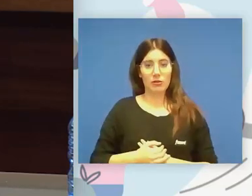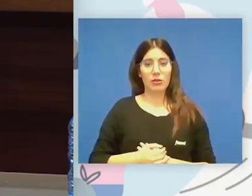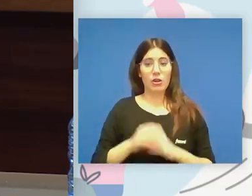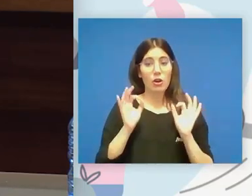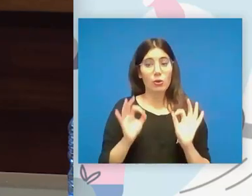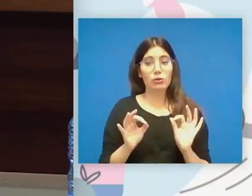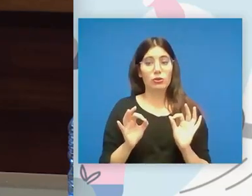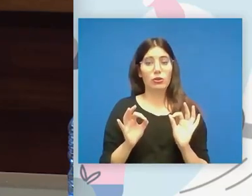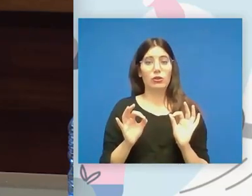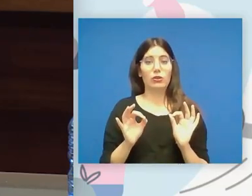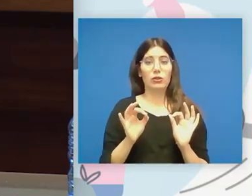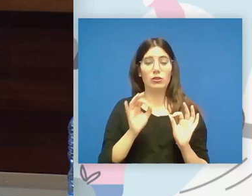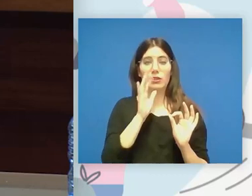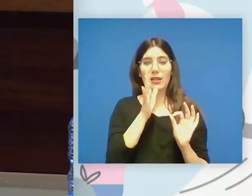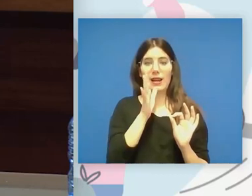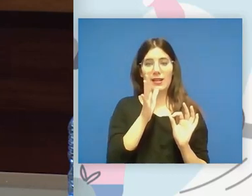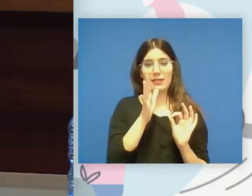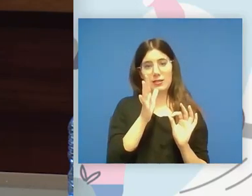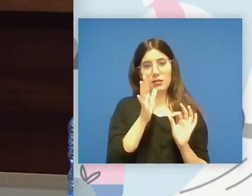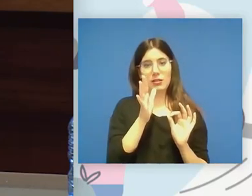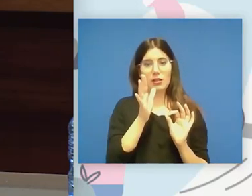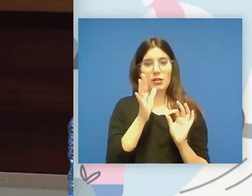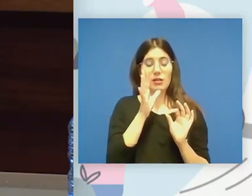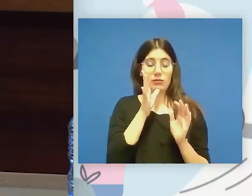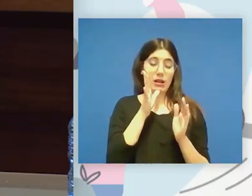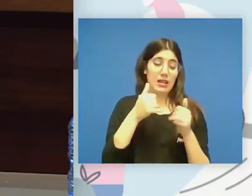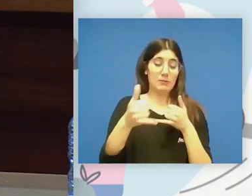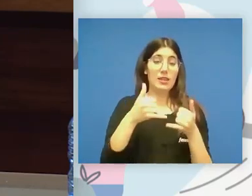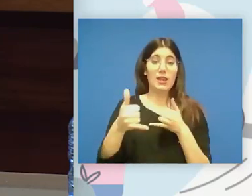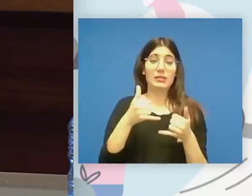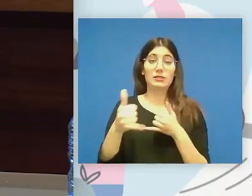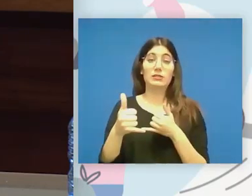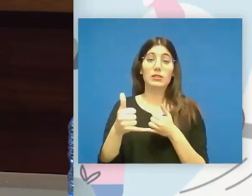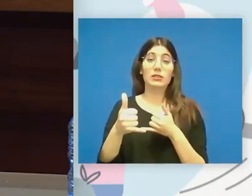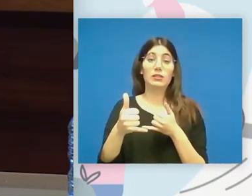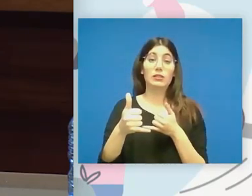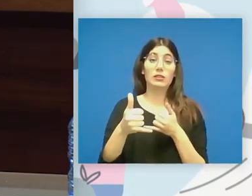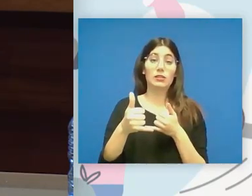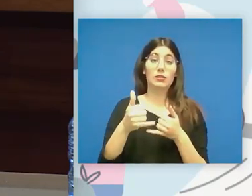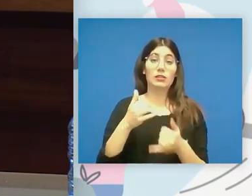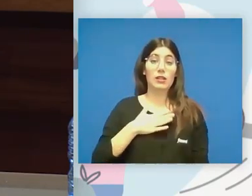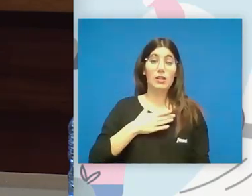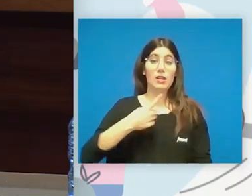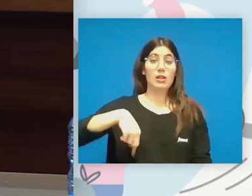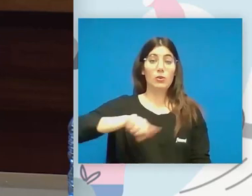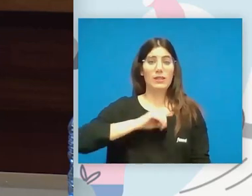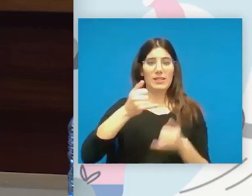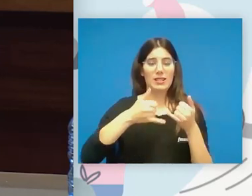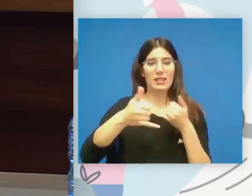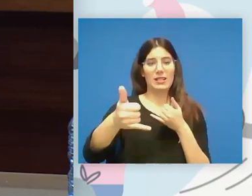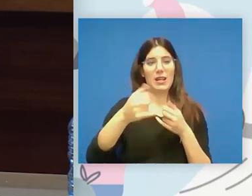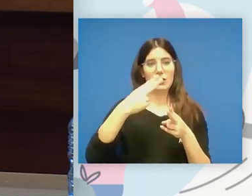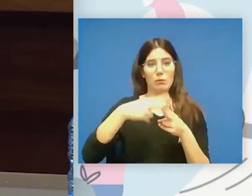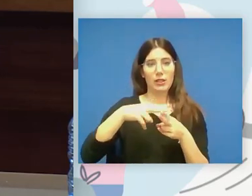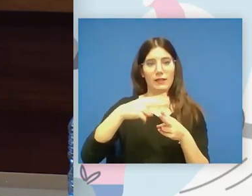medidas previstas en esta ley del deporte y lo que y nuestra un poco nuestras líneas políticas pues